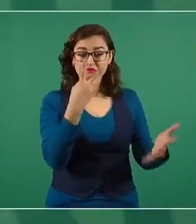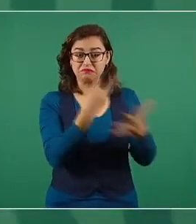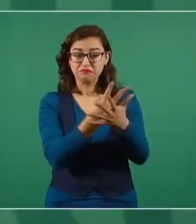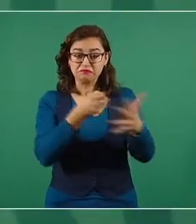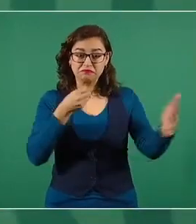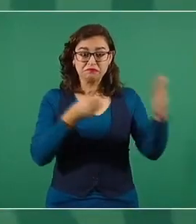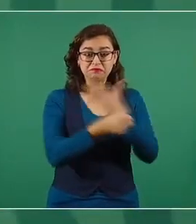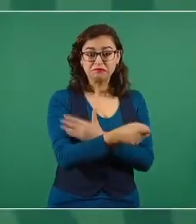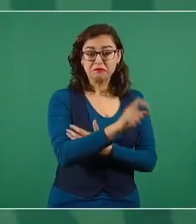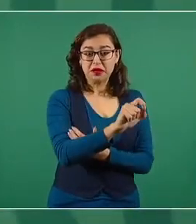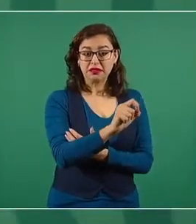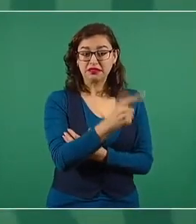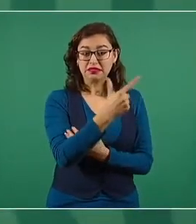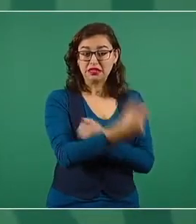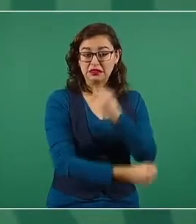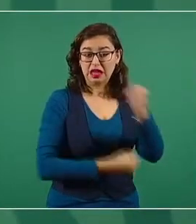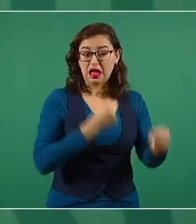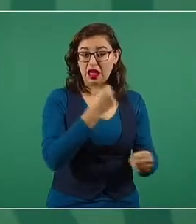a Sudáfrica.